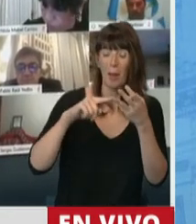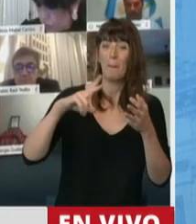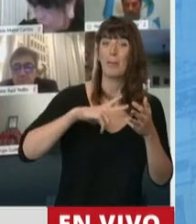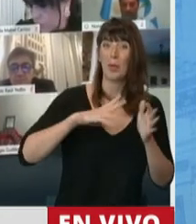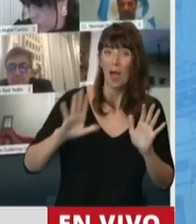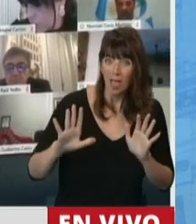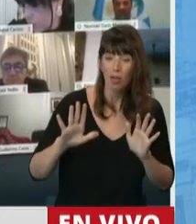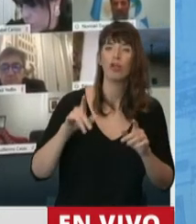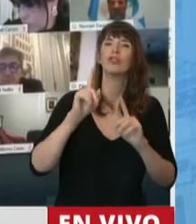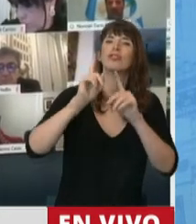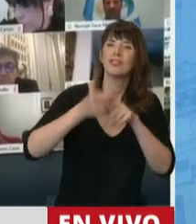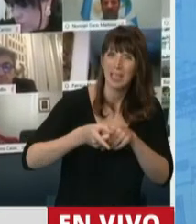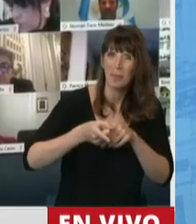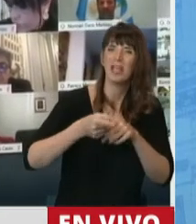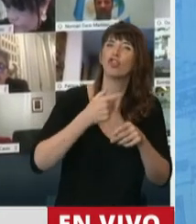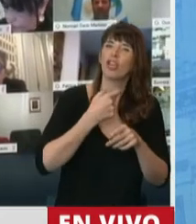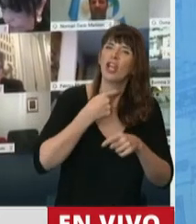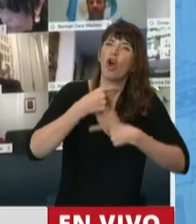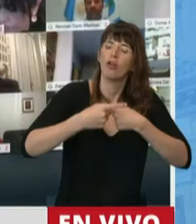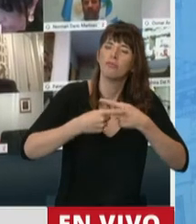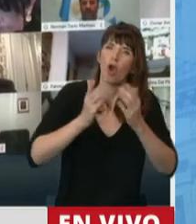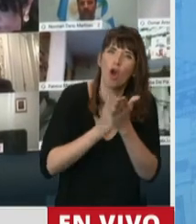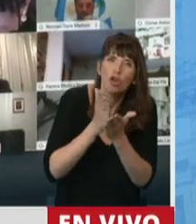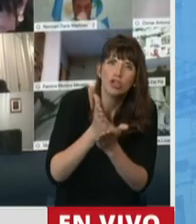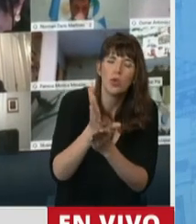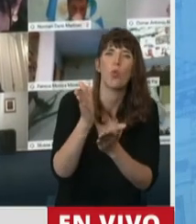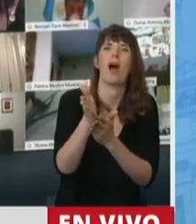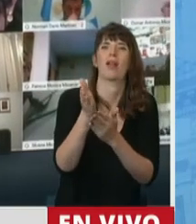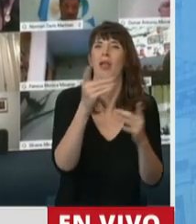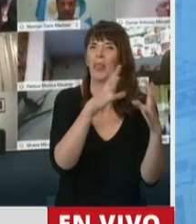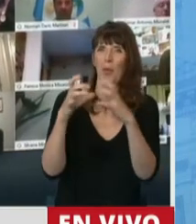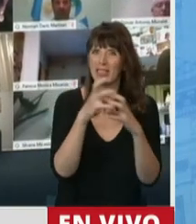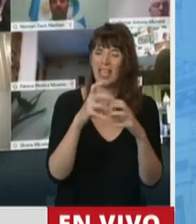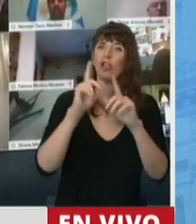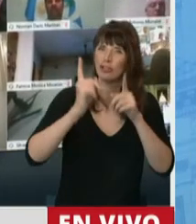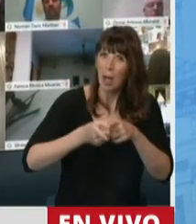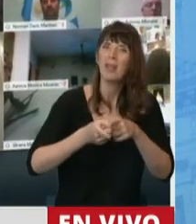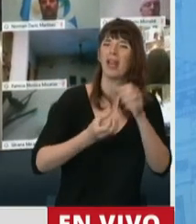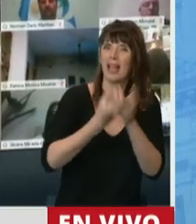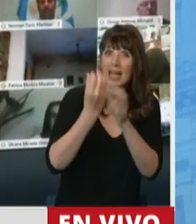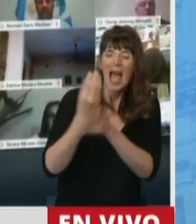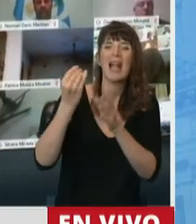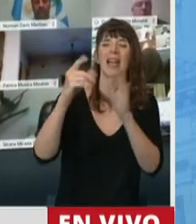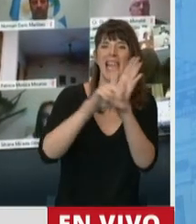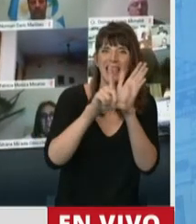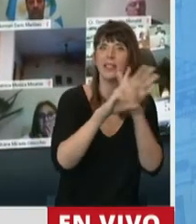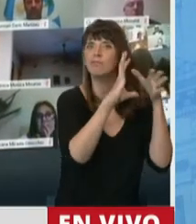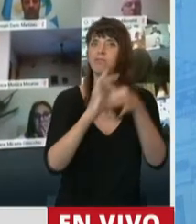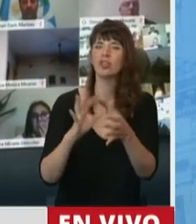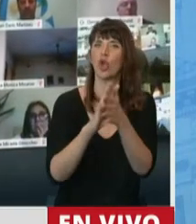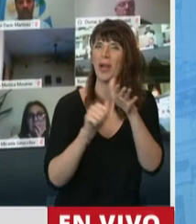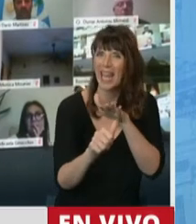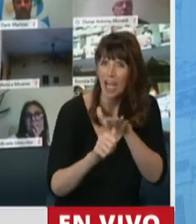camino en la Comisión de Legislación del Trabajo, que hemos podido legislar con perspectiva de género y hemos logrado introducir la